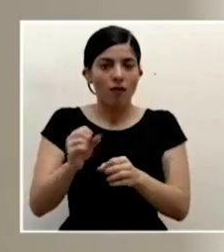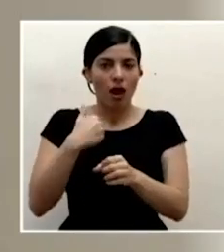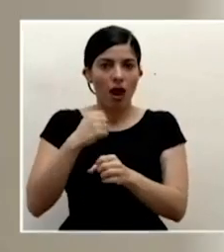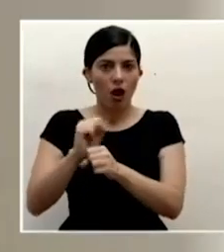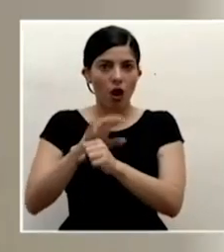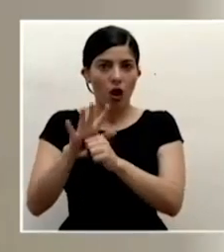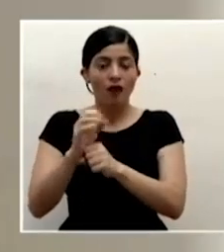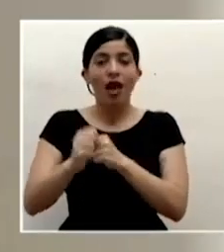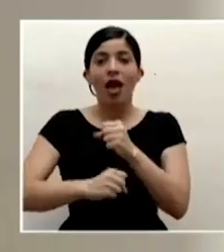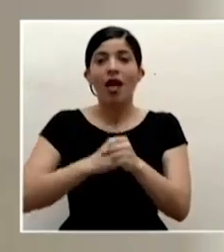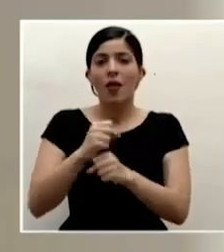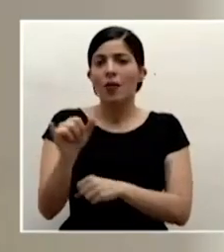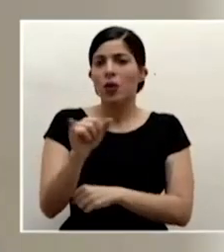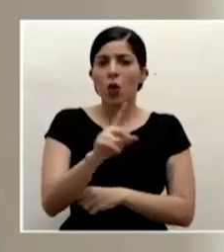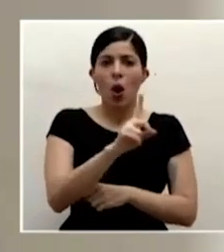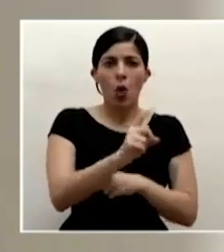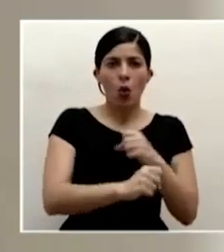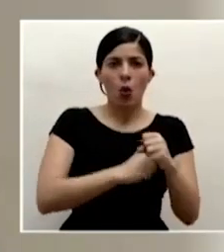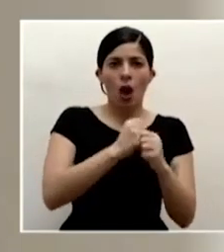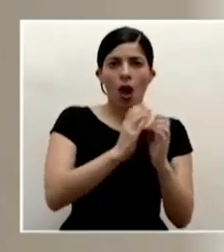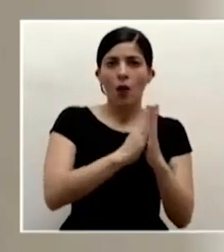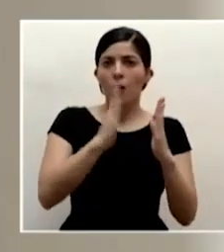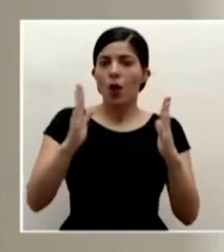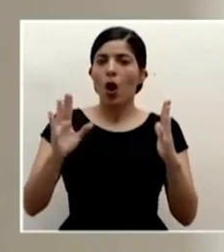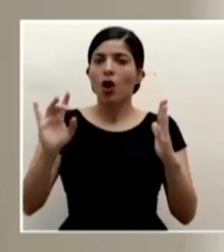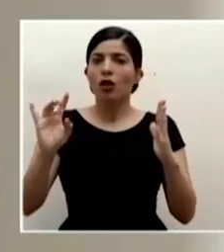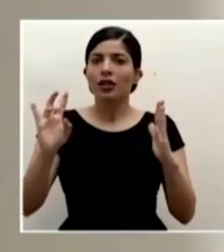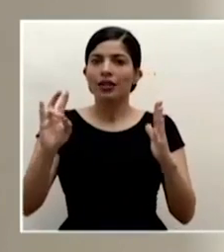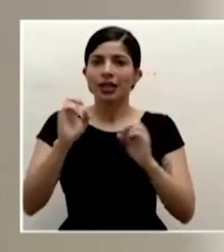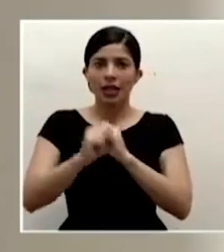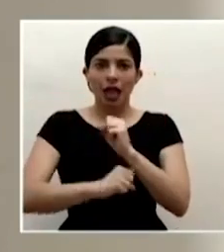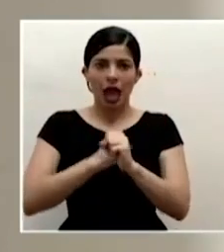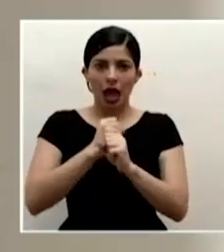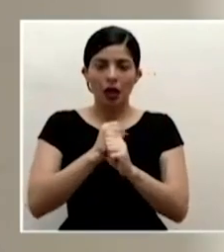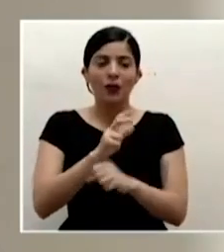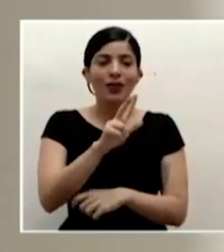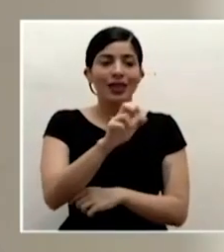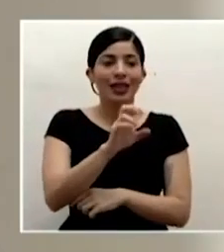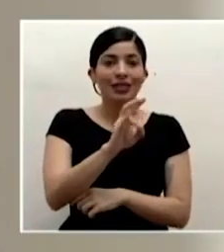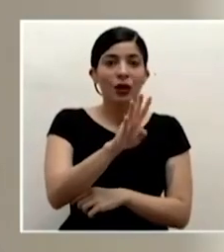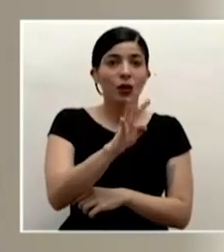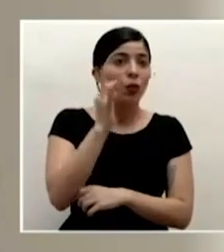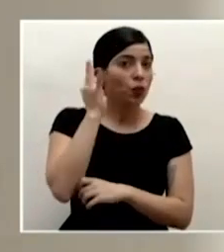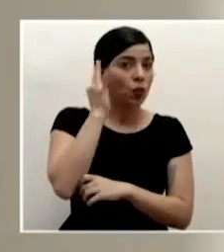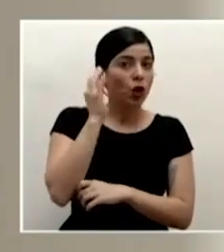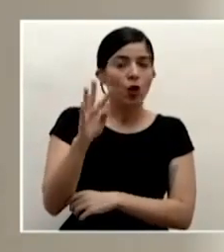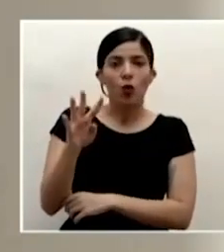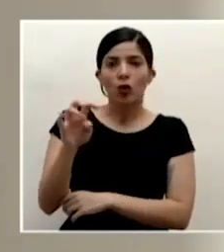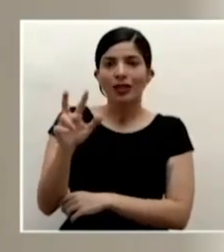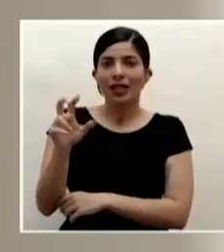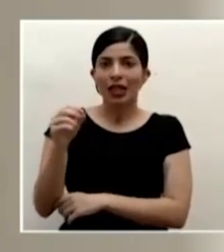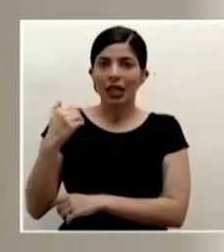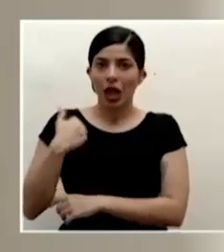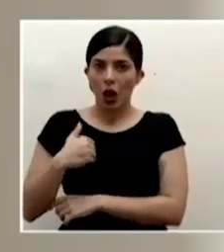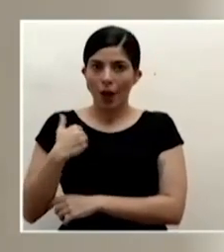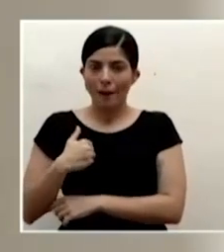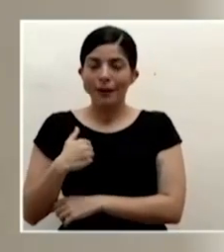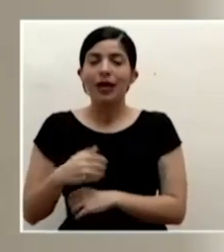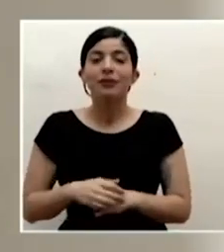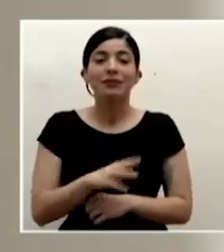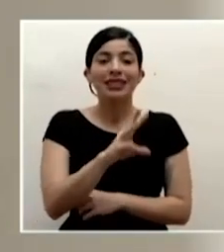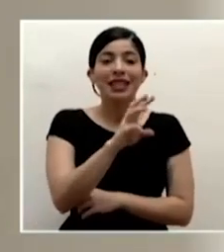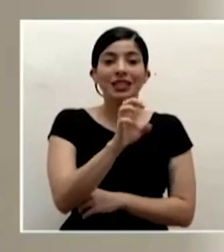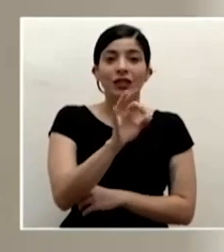edad se mantiene, va desde el año hasta los ochenta y siete años, son trescientos setenta y cuatro mujeres y cuatrocientos treinta hombres y tenemos